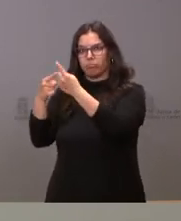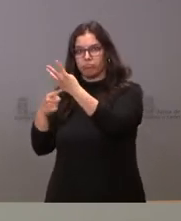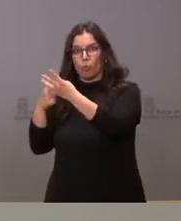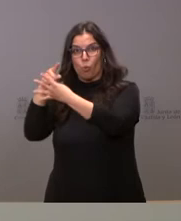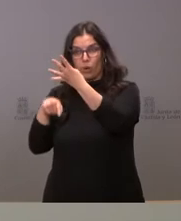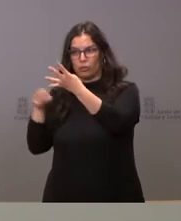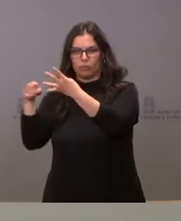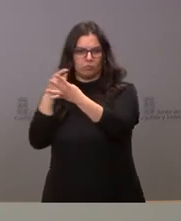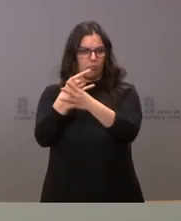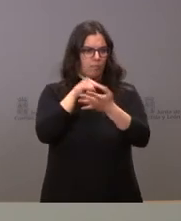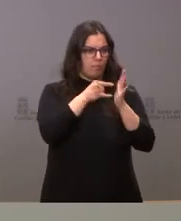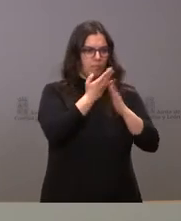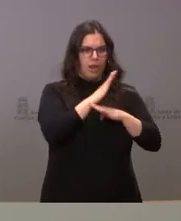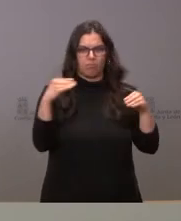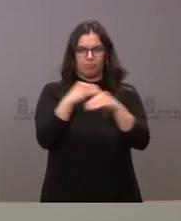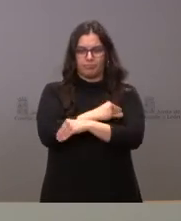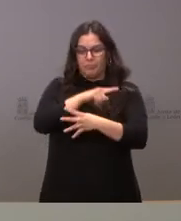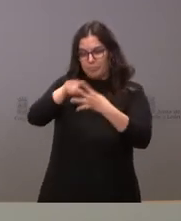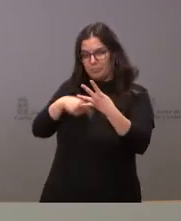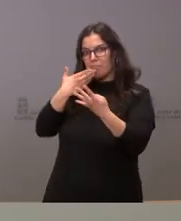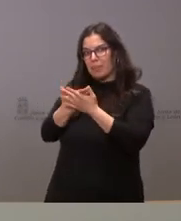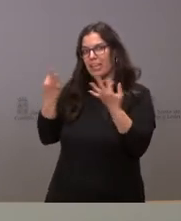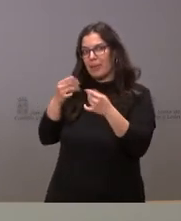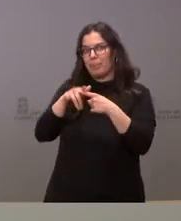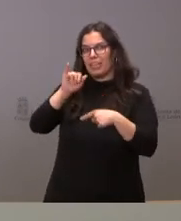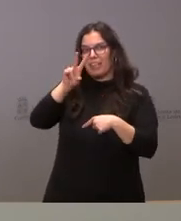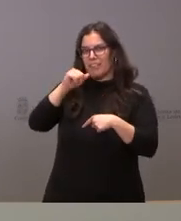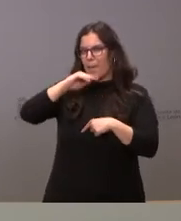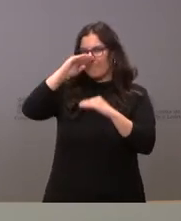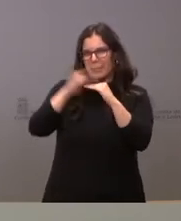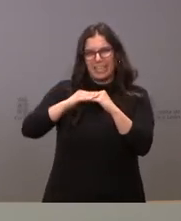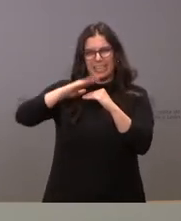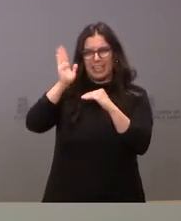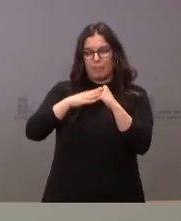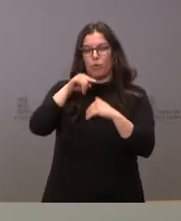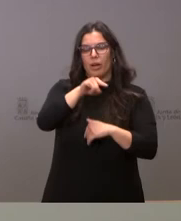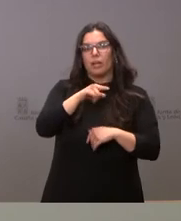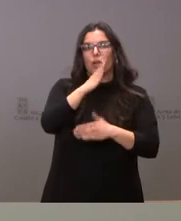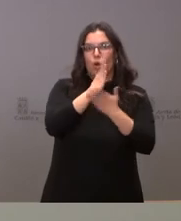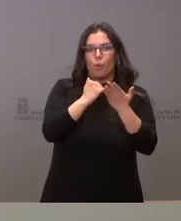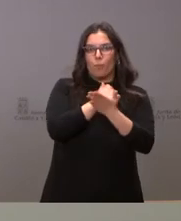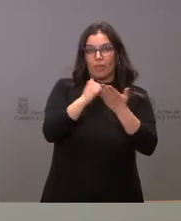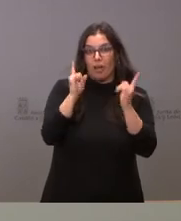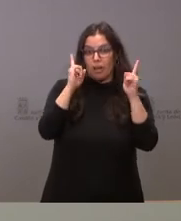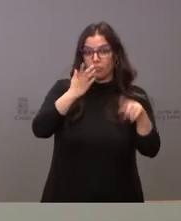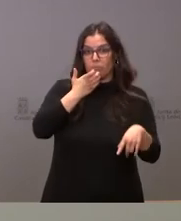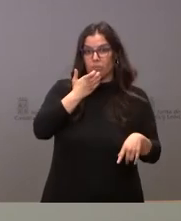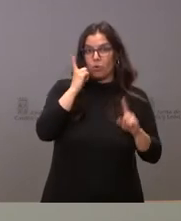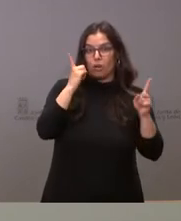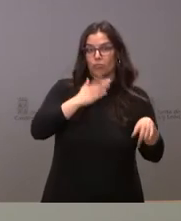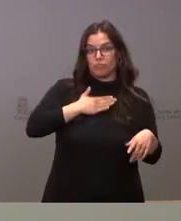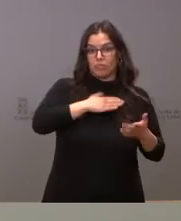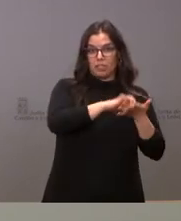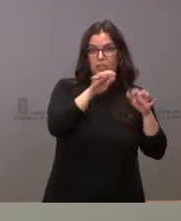demandas. Por un lado, la implantación de un IVA súper reducido, ahí las comunidades autónomas y particularmente Castilla y León, y así lo hizo saber